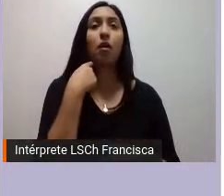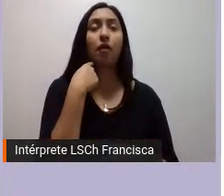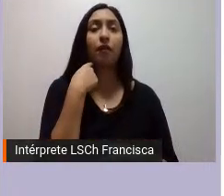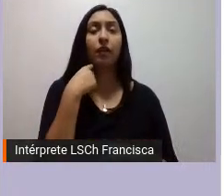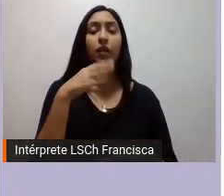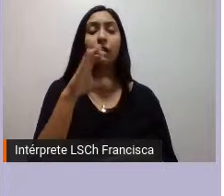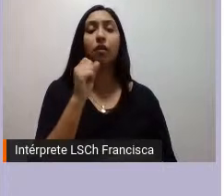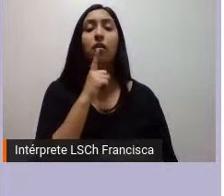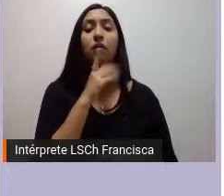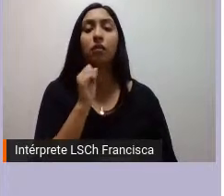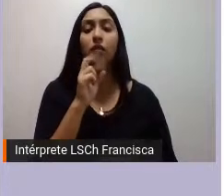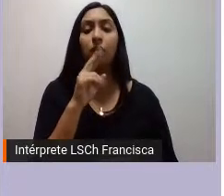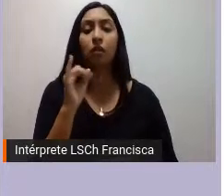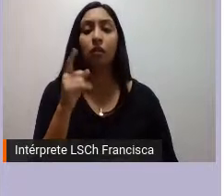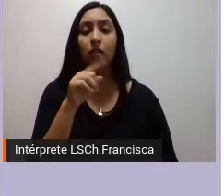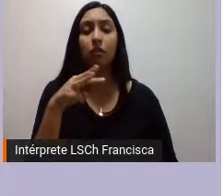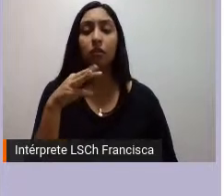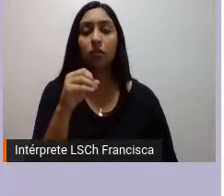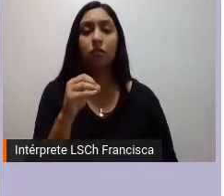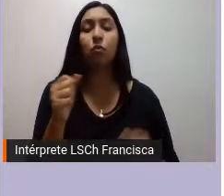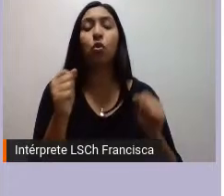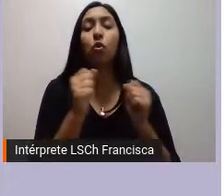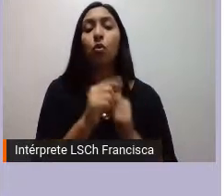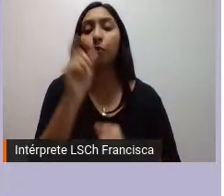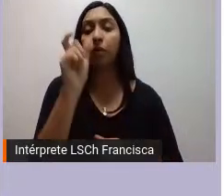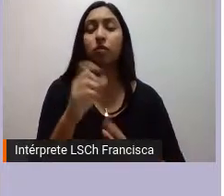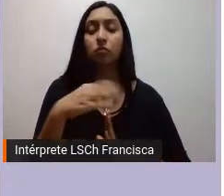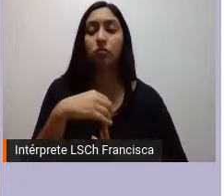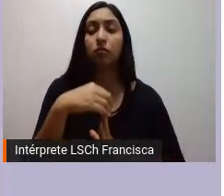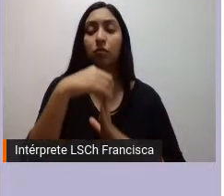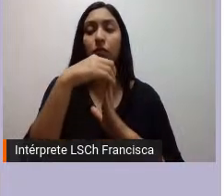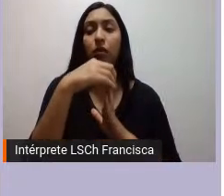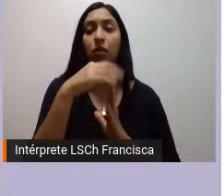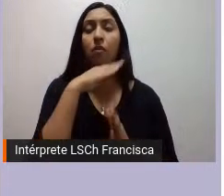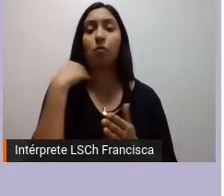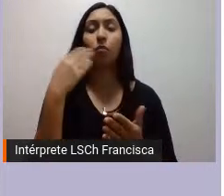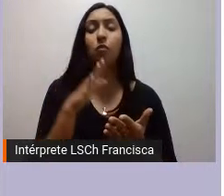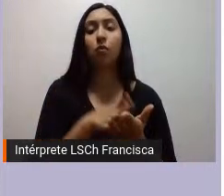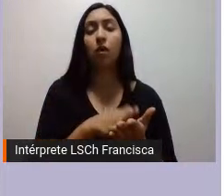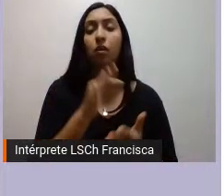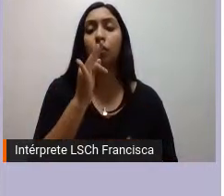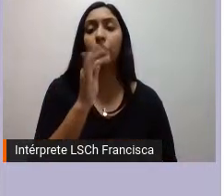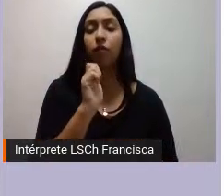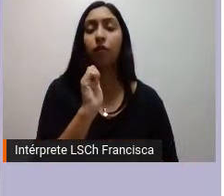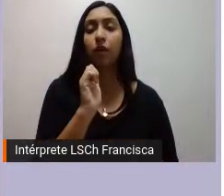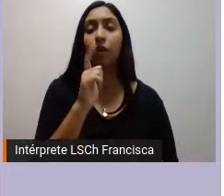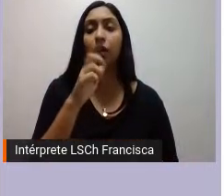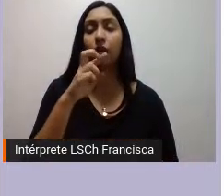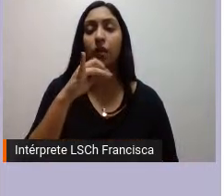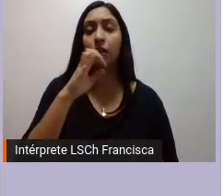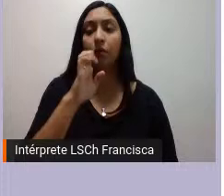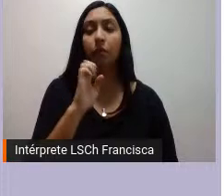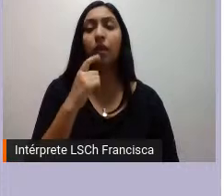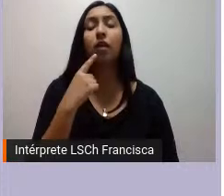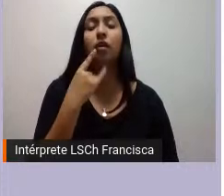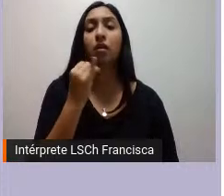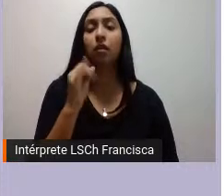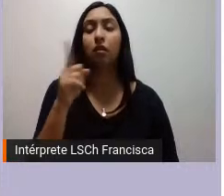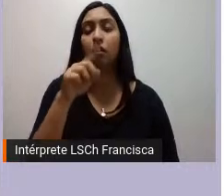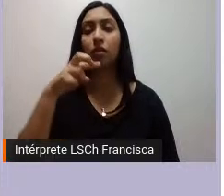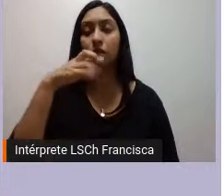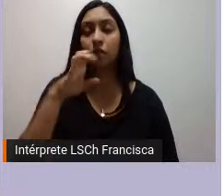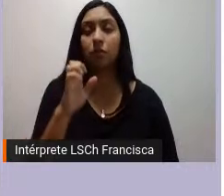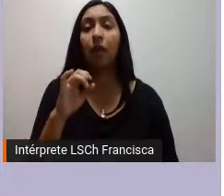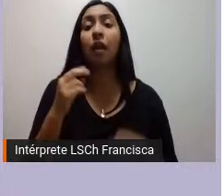con el dirigente penosamente muerto hace muy poco Felipe Quispe Huanca que el viaja a Chile tiene conexiones con el movimiento